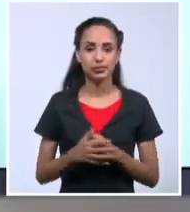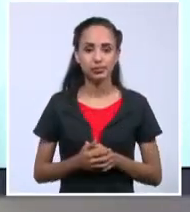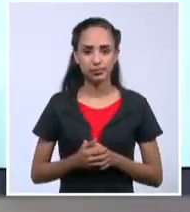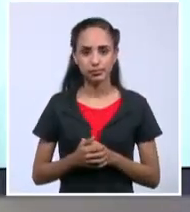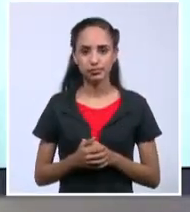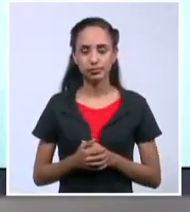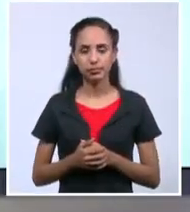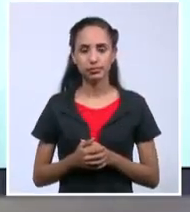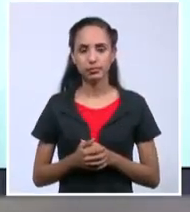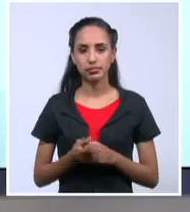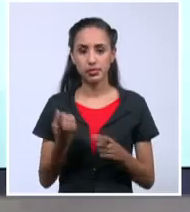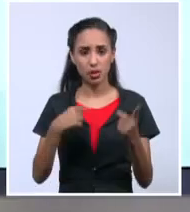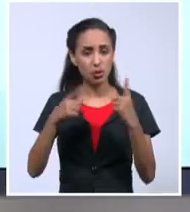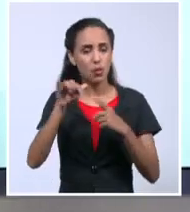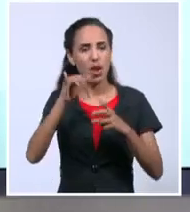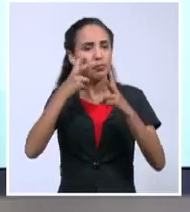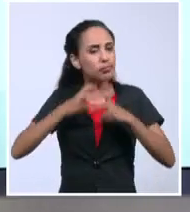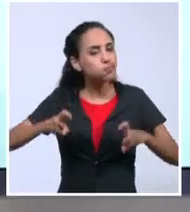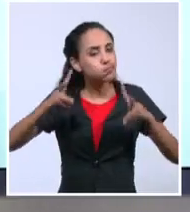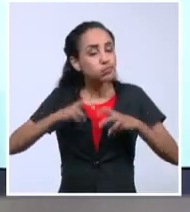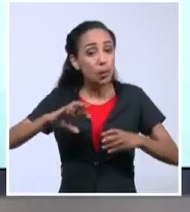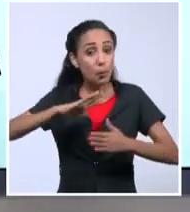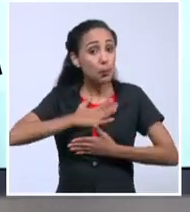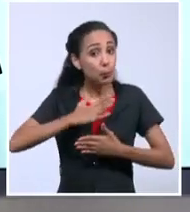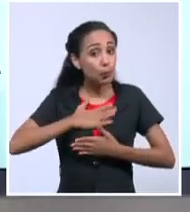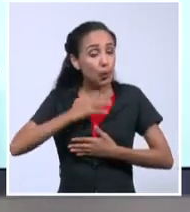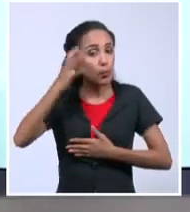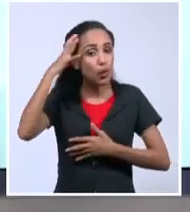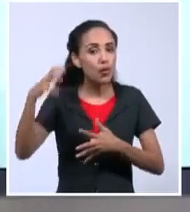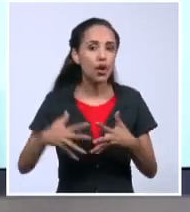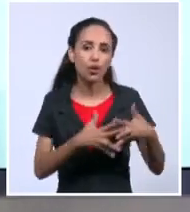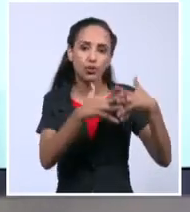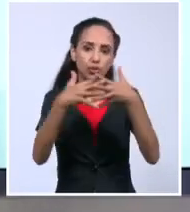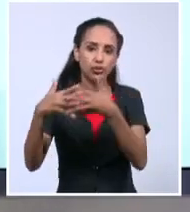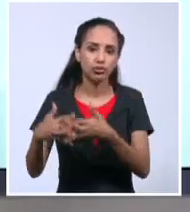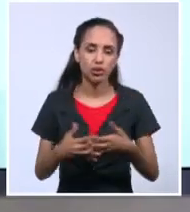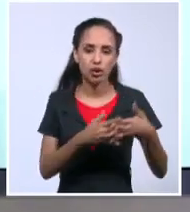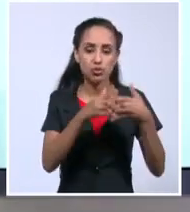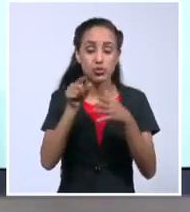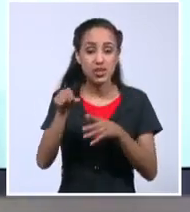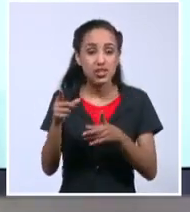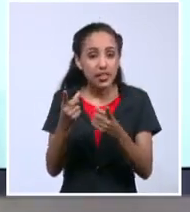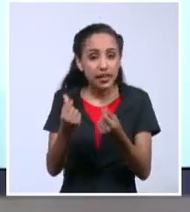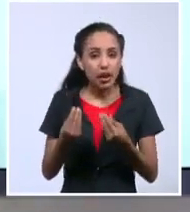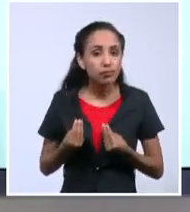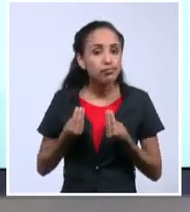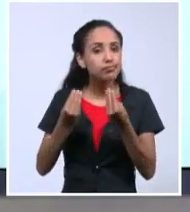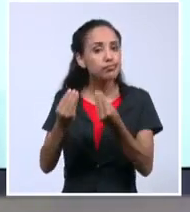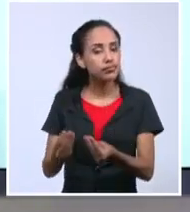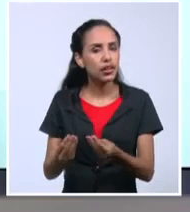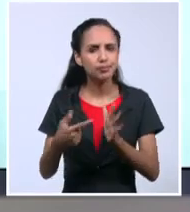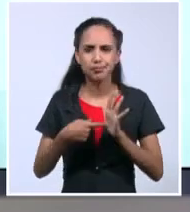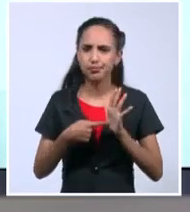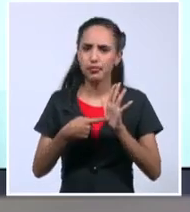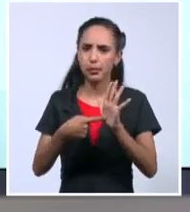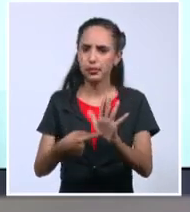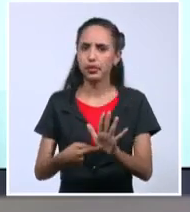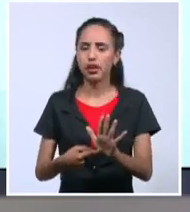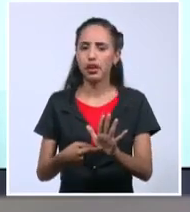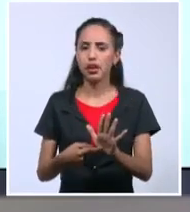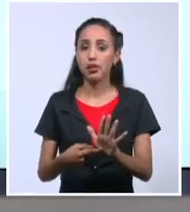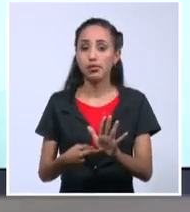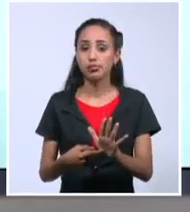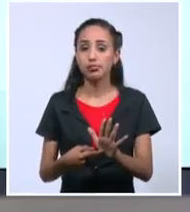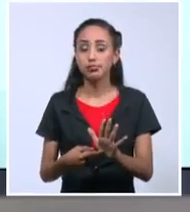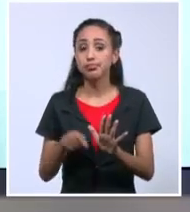que otra auditoría, por cierto, del propio gobierno de Estados Unidos sobre ese dinero que le entrega, ha demostrado esa auditoría